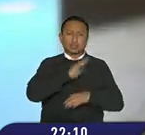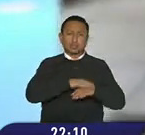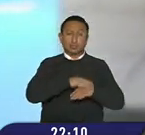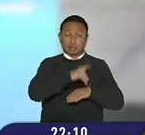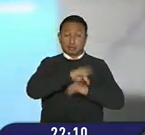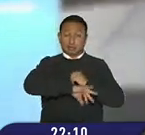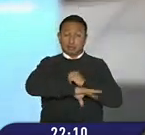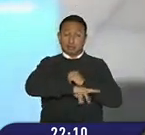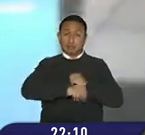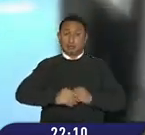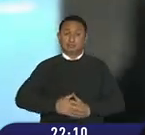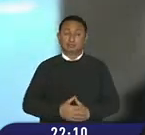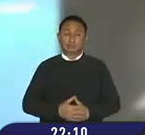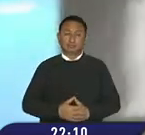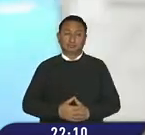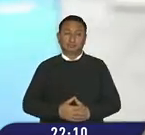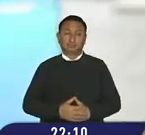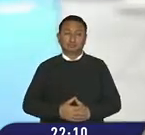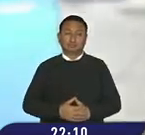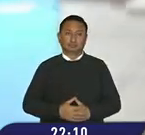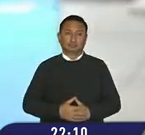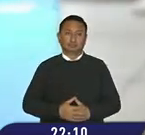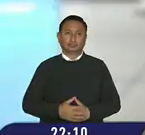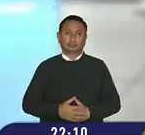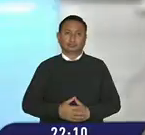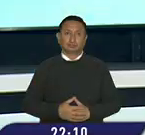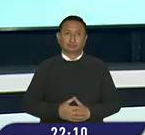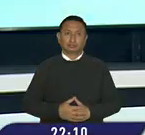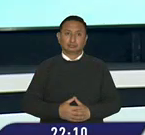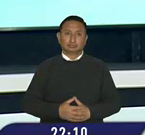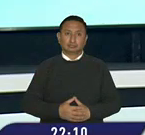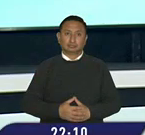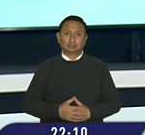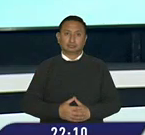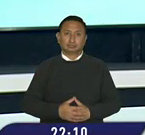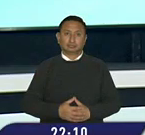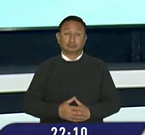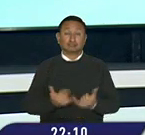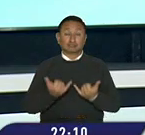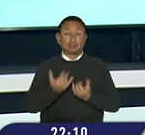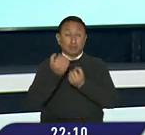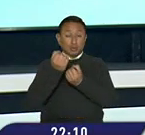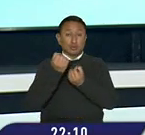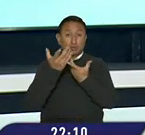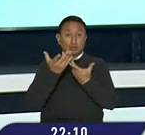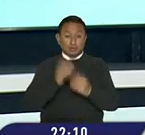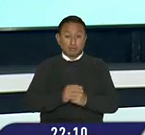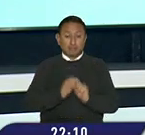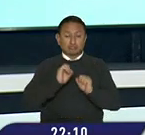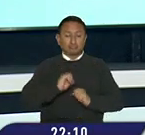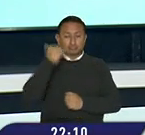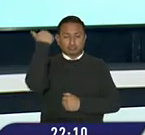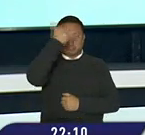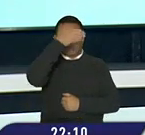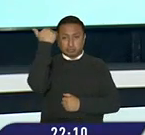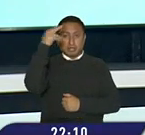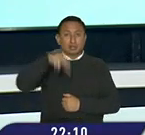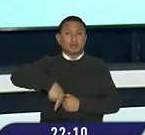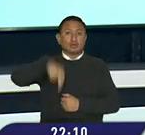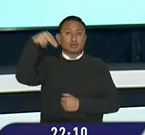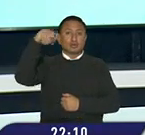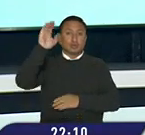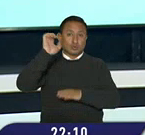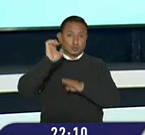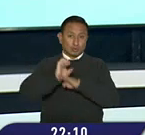hecho delictivo. Informó Julio César Saona. Ahora les contamos de una estafa ocurrida al norte del país.